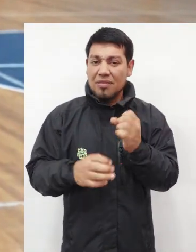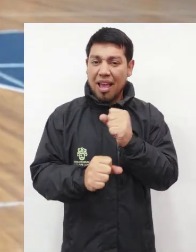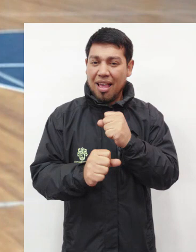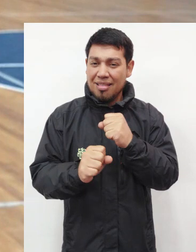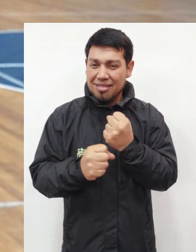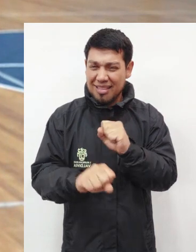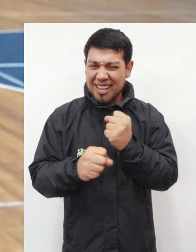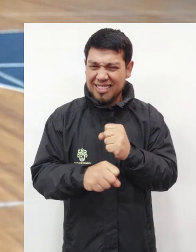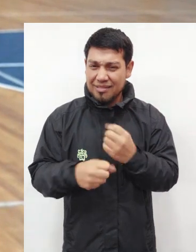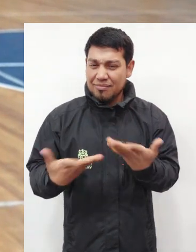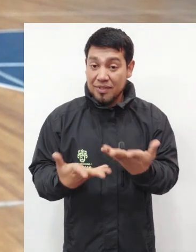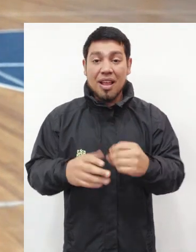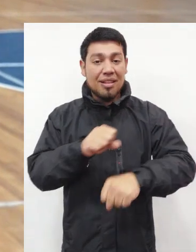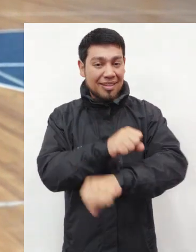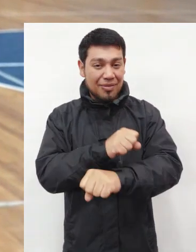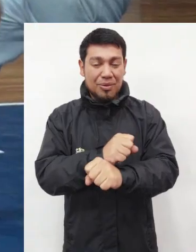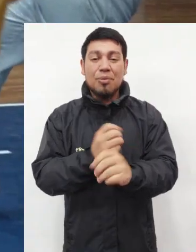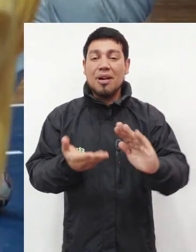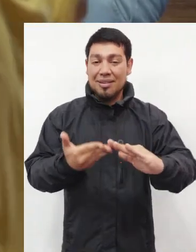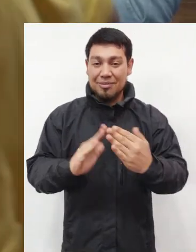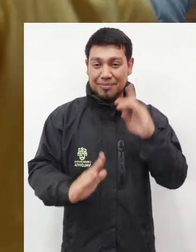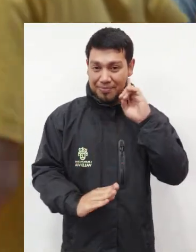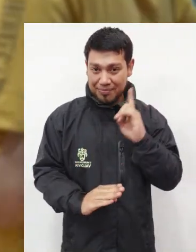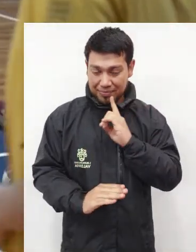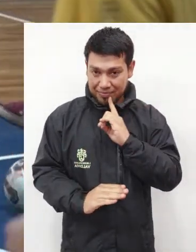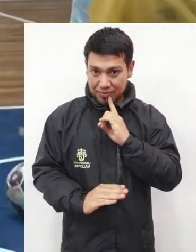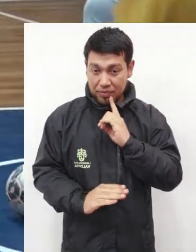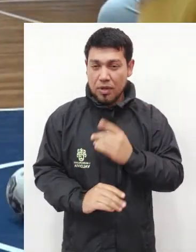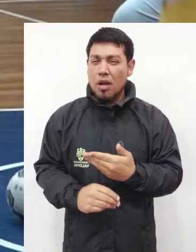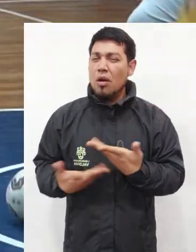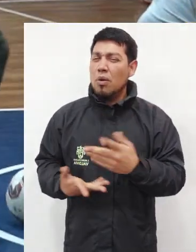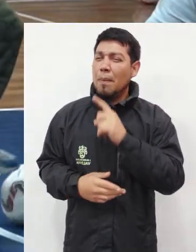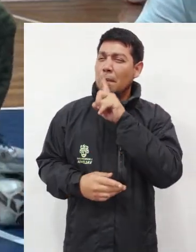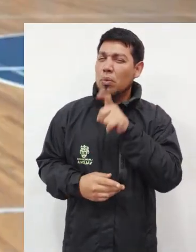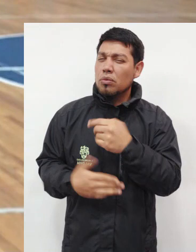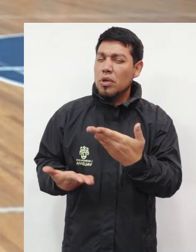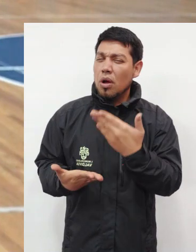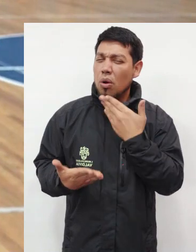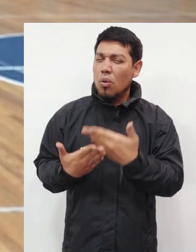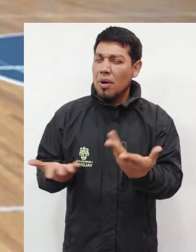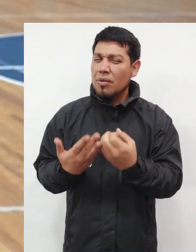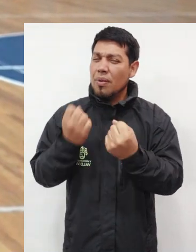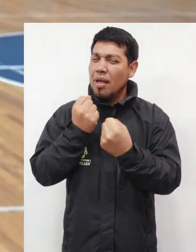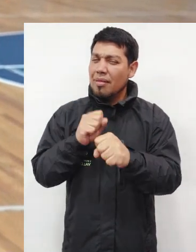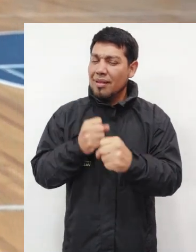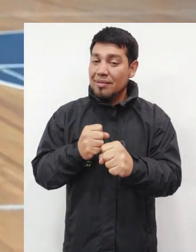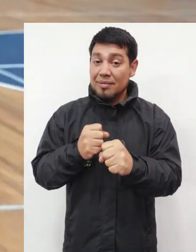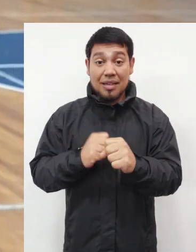taller de futsal y está dirigido para personas de las comunidades sordas. Sí, el taller se desarrolla los días jueves de las